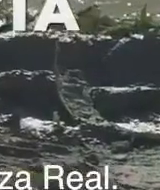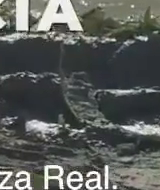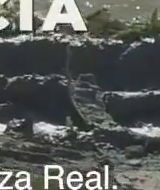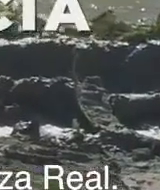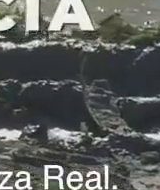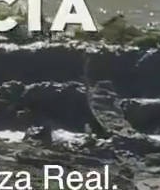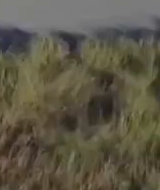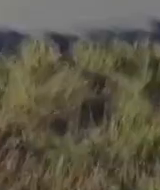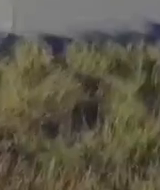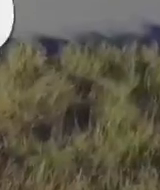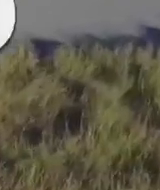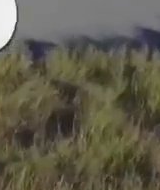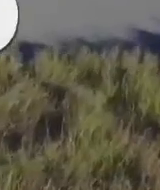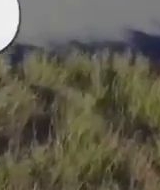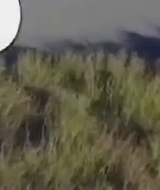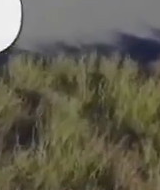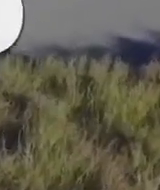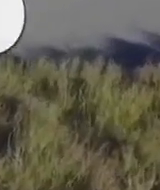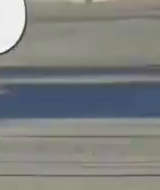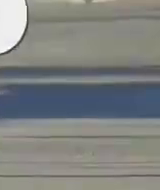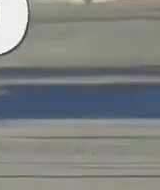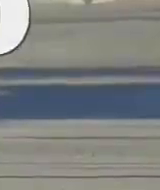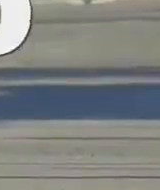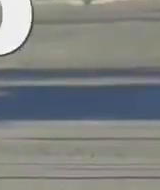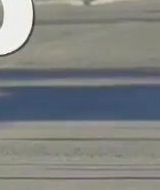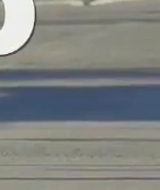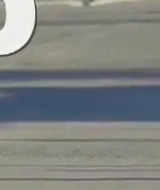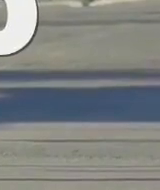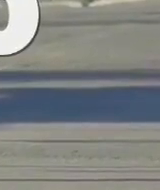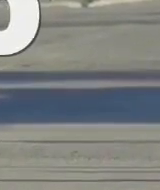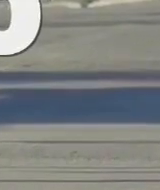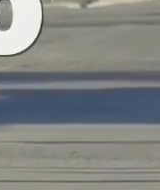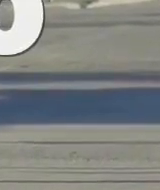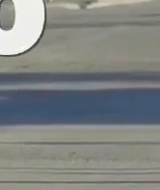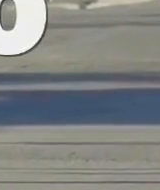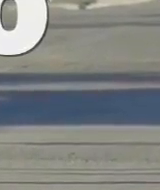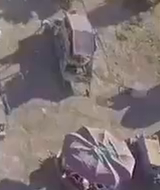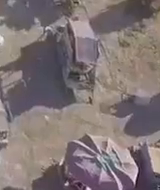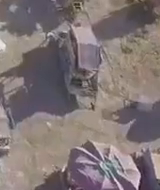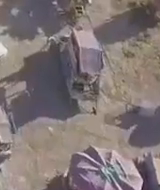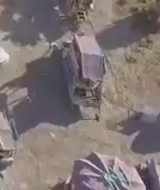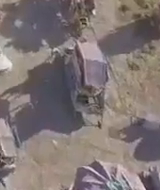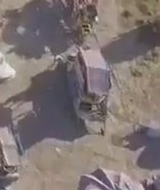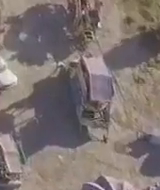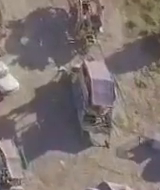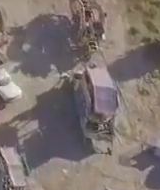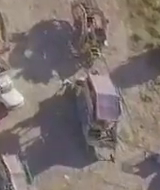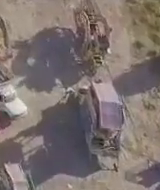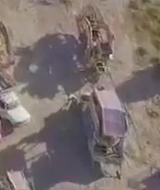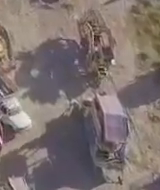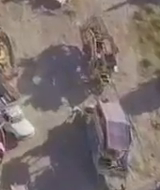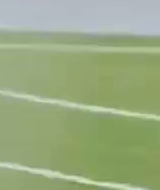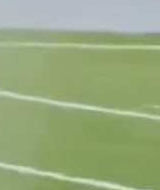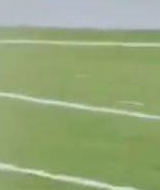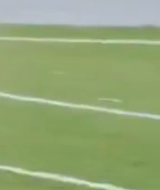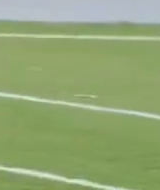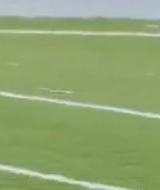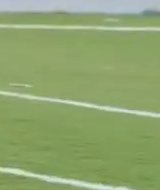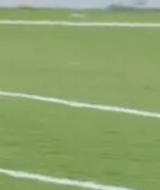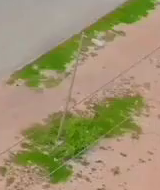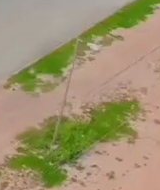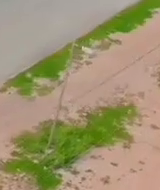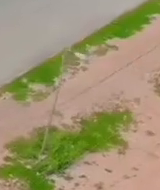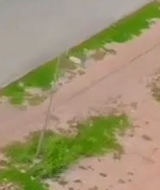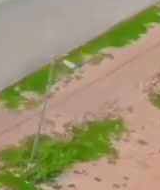violencia en la Alianza Real. Con alumbrado y pavimentación al 100%. Parques, gimnasio, canchas